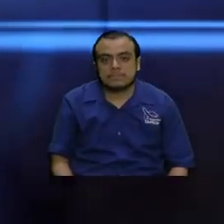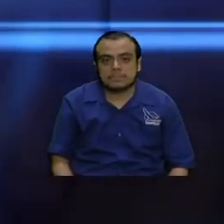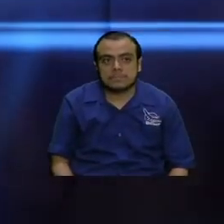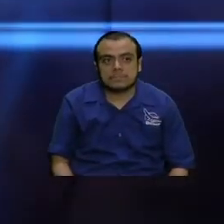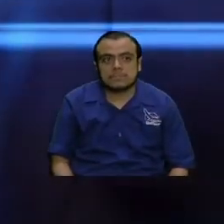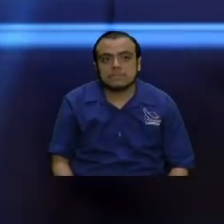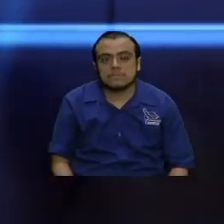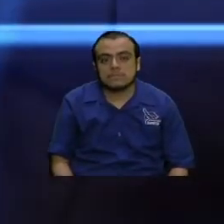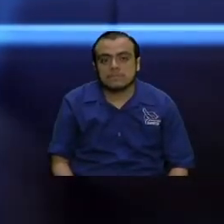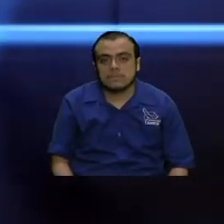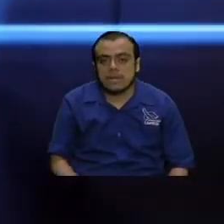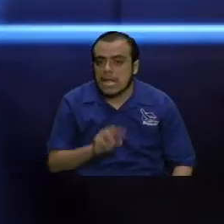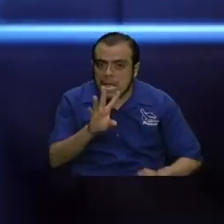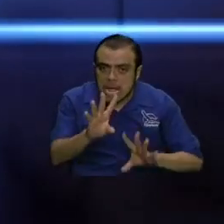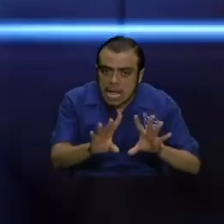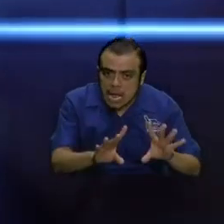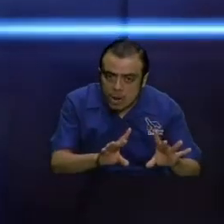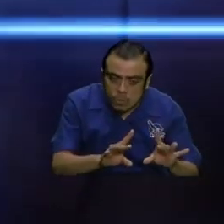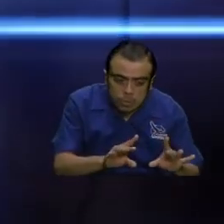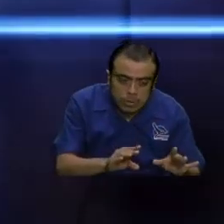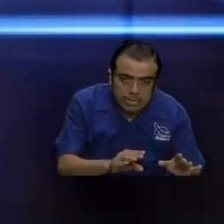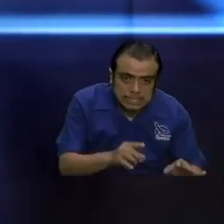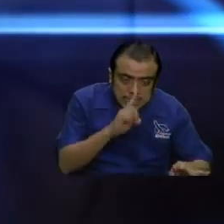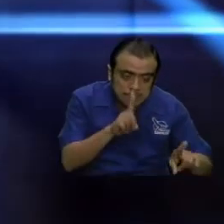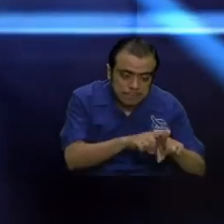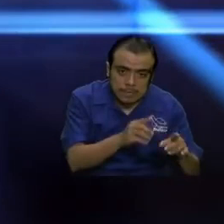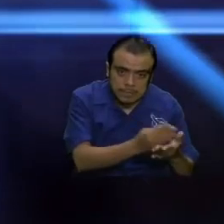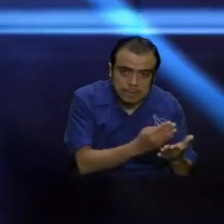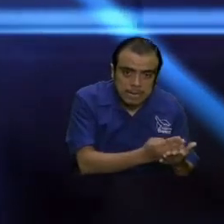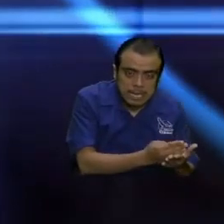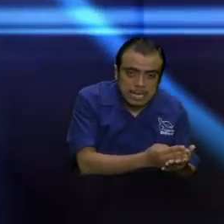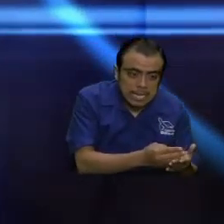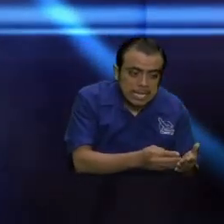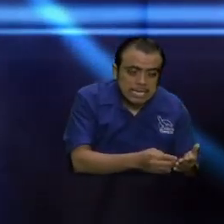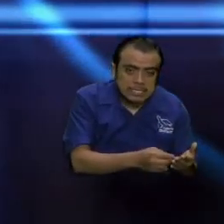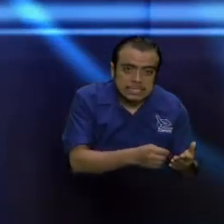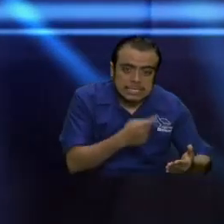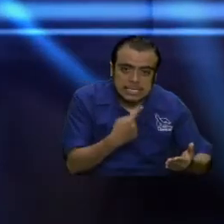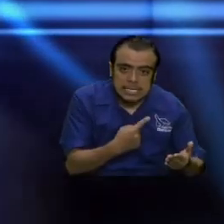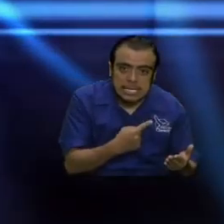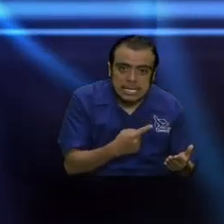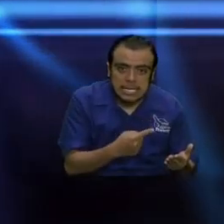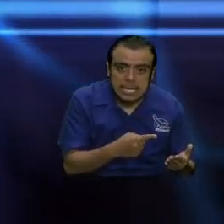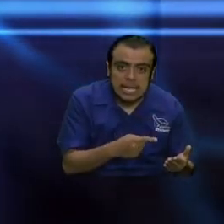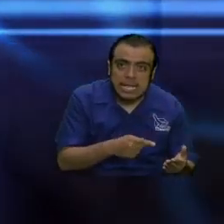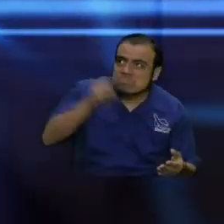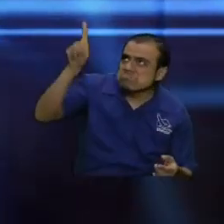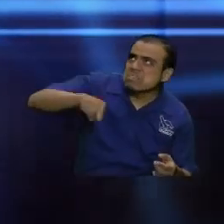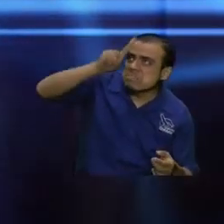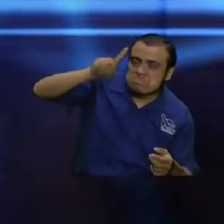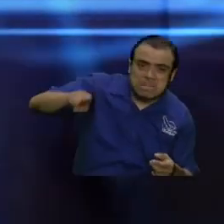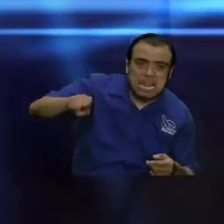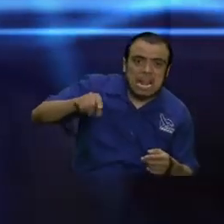entonces hay unas versiones que dice invalidando la palabra de Dios a causa de sus tradiciones